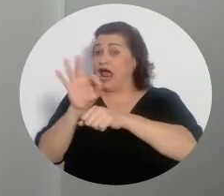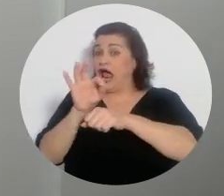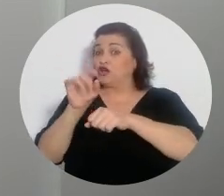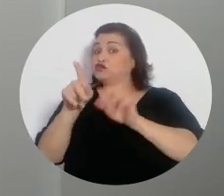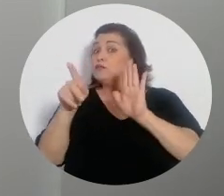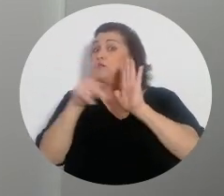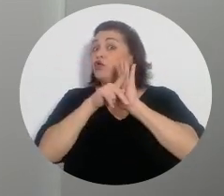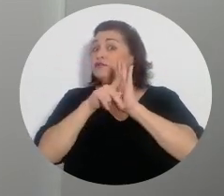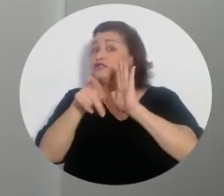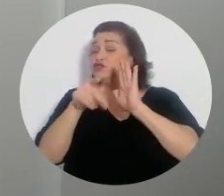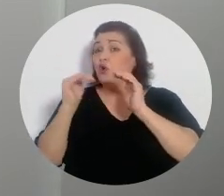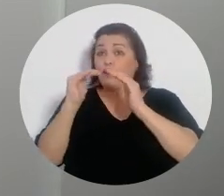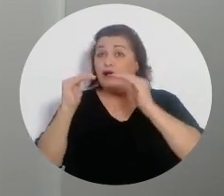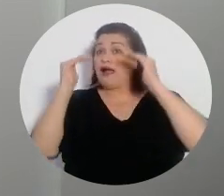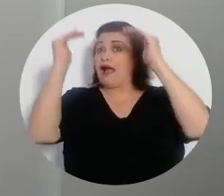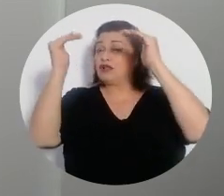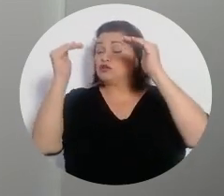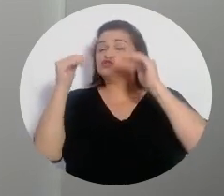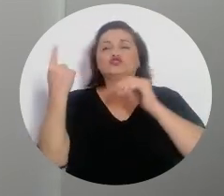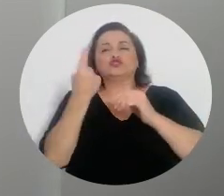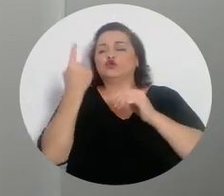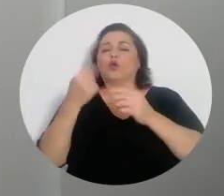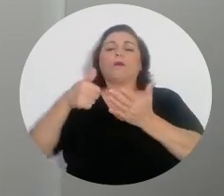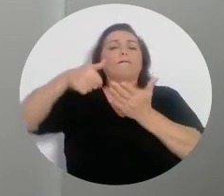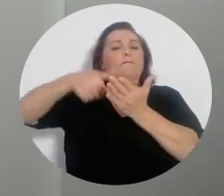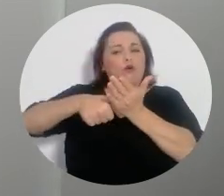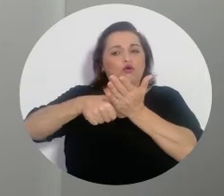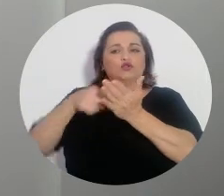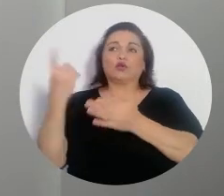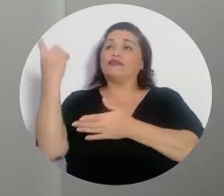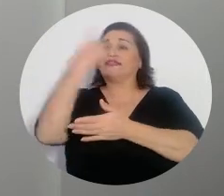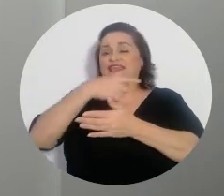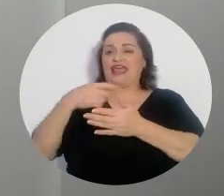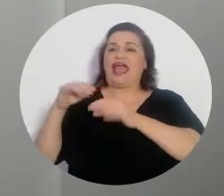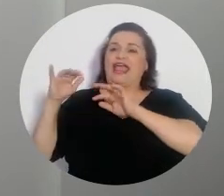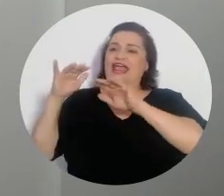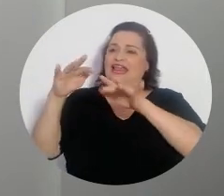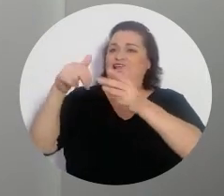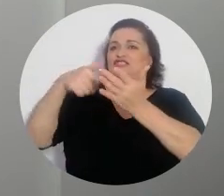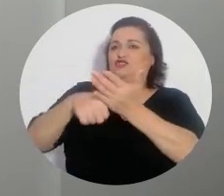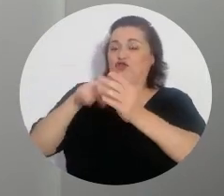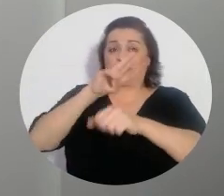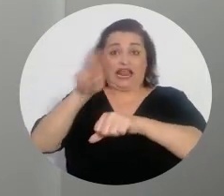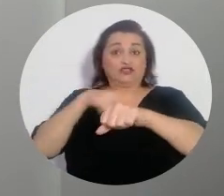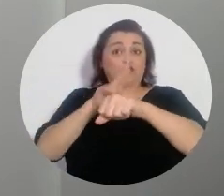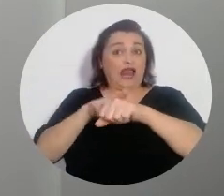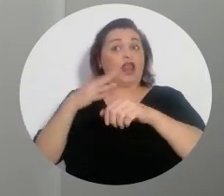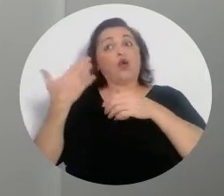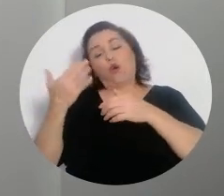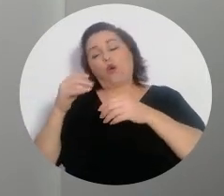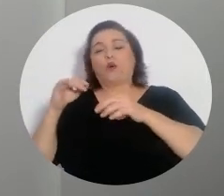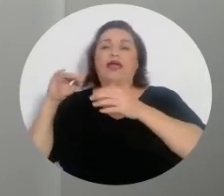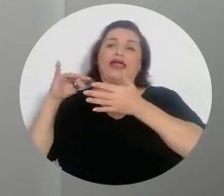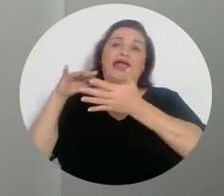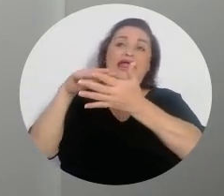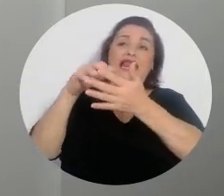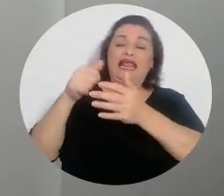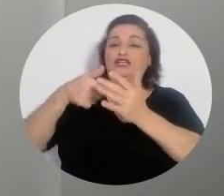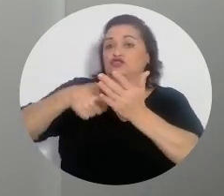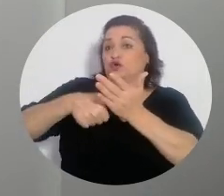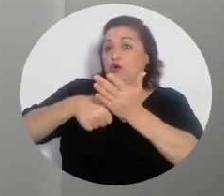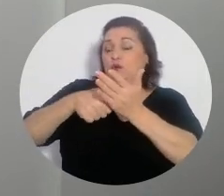de esa prohibición de más alta intensidad es el voto el día de la elección, ya sea la elección nacional o la elección